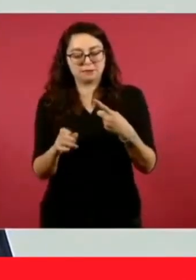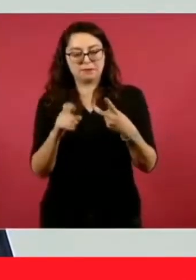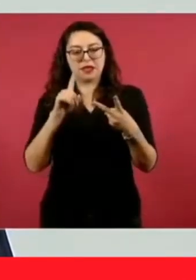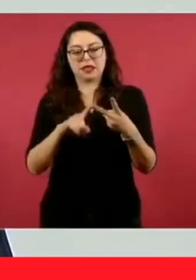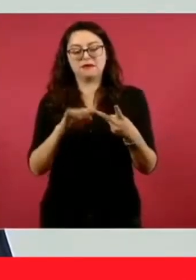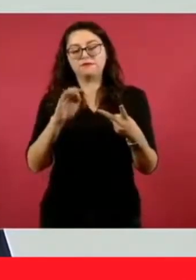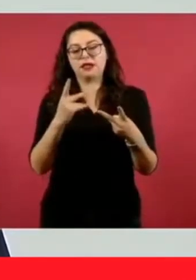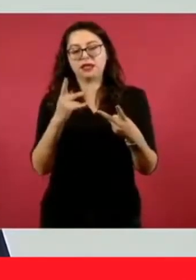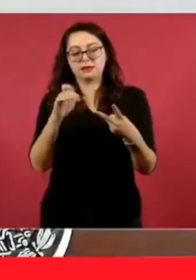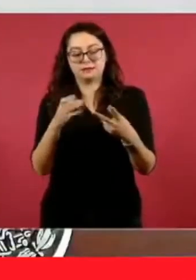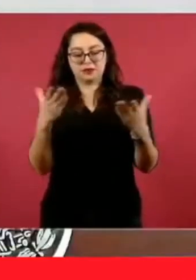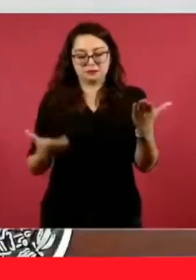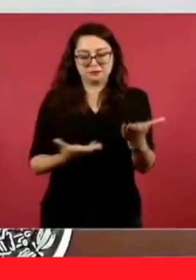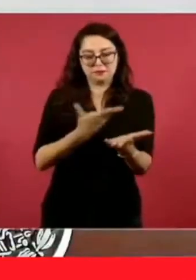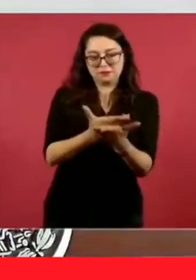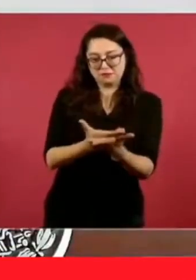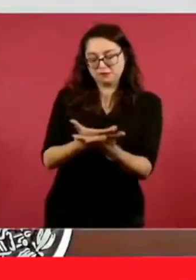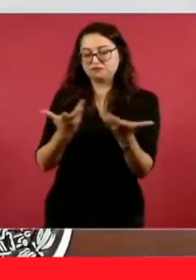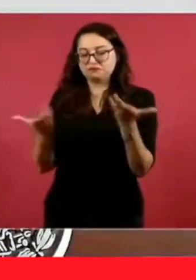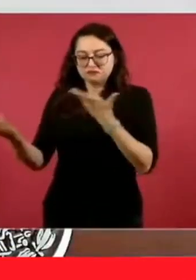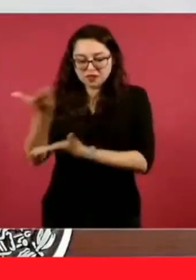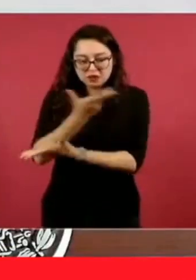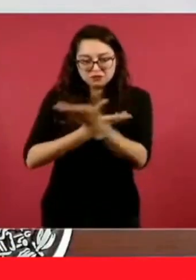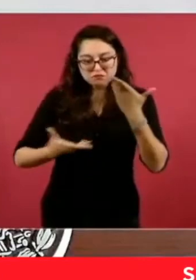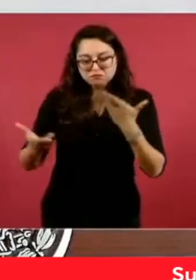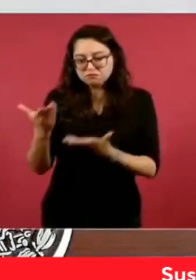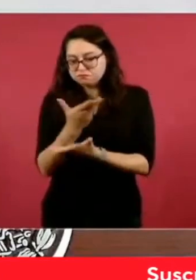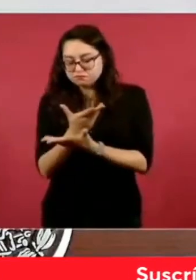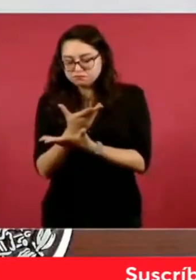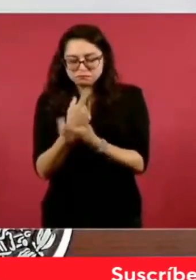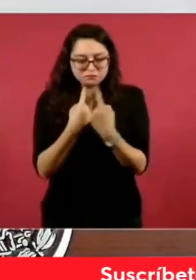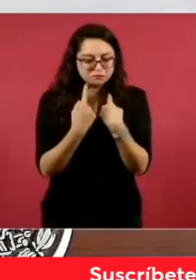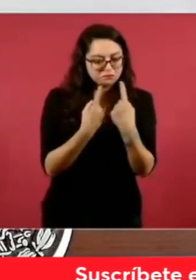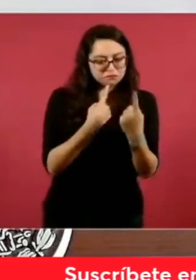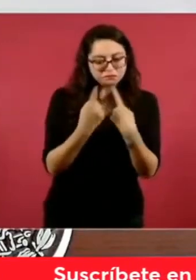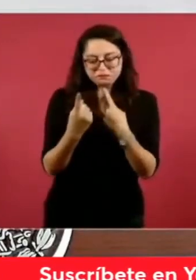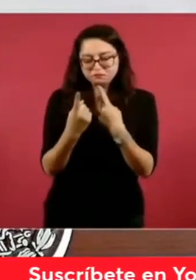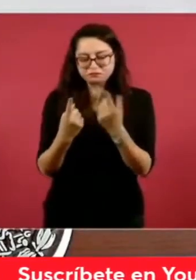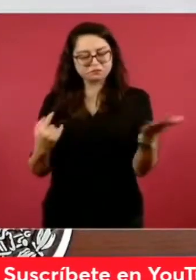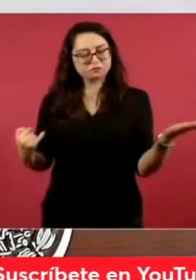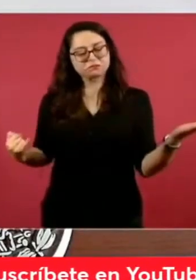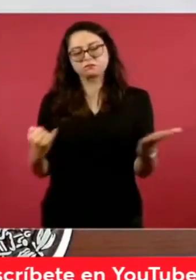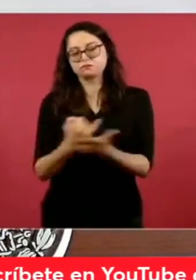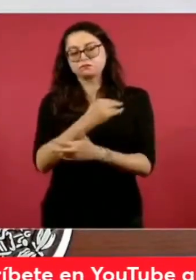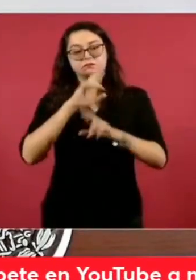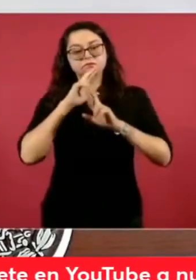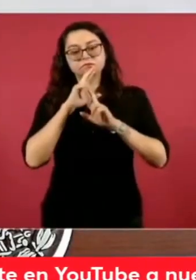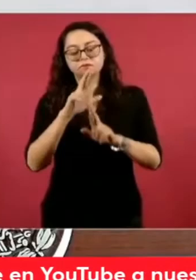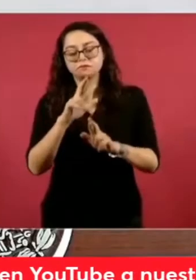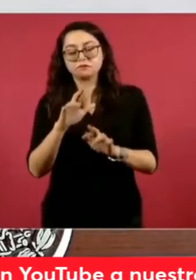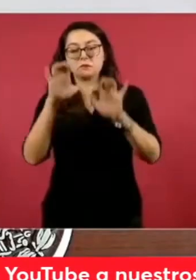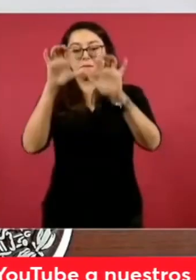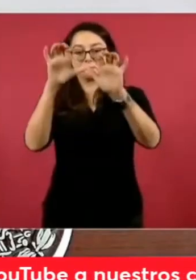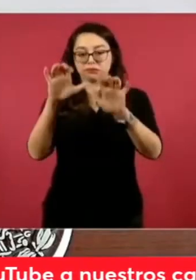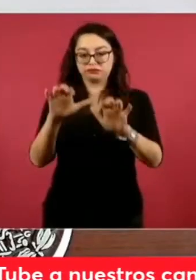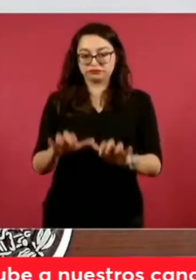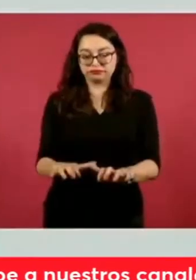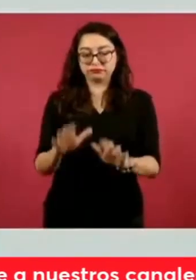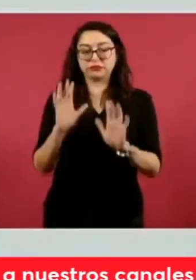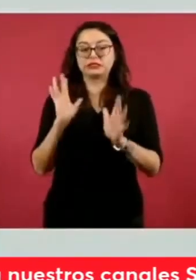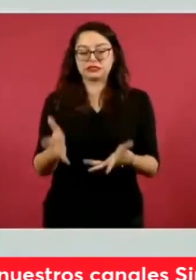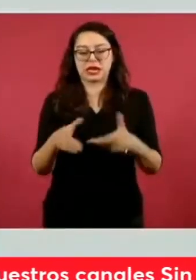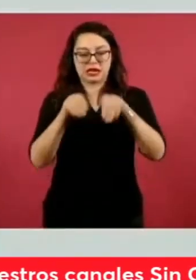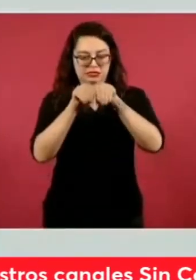Felipe Fuentes, se resolvió en síntesis lo siguiente dentro de un documento que ya hace algunos días se había